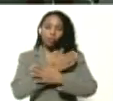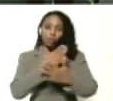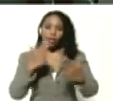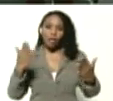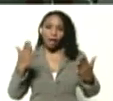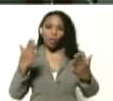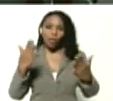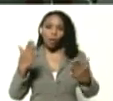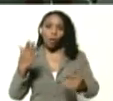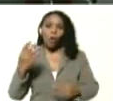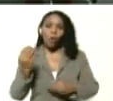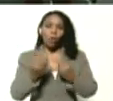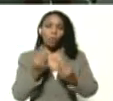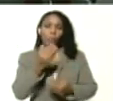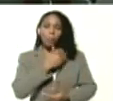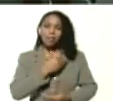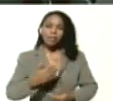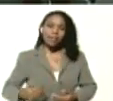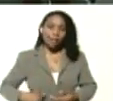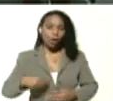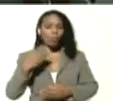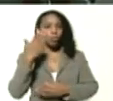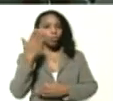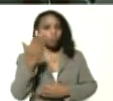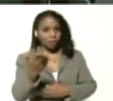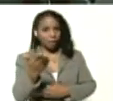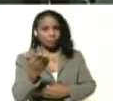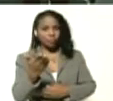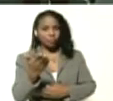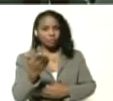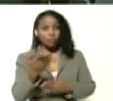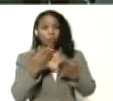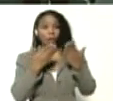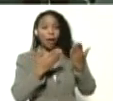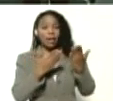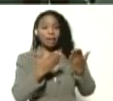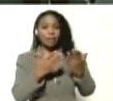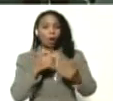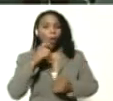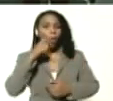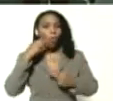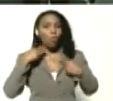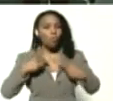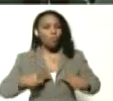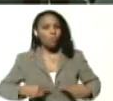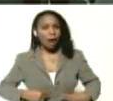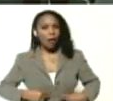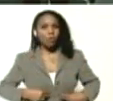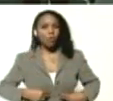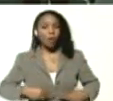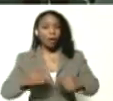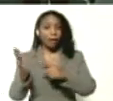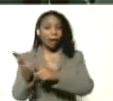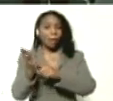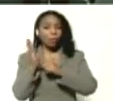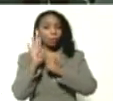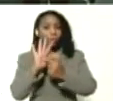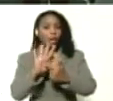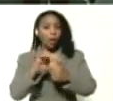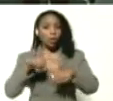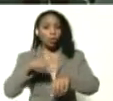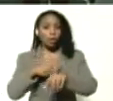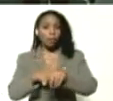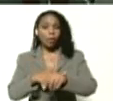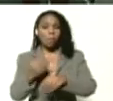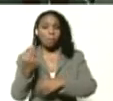con un presidente como usted con esa acción humanista que lo ha demostrado en estos tiempos más que nunca en